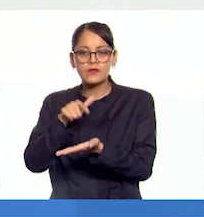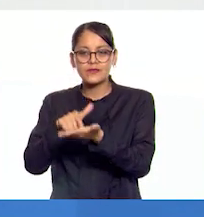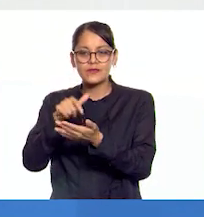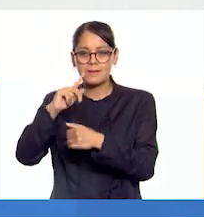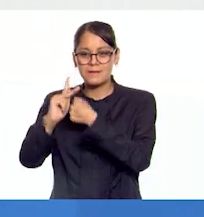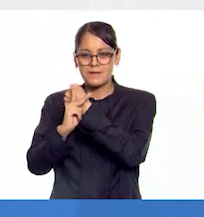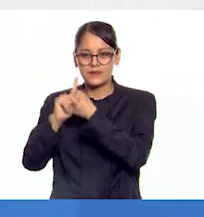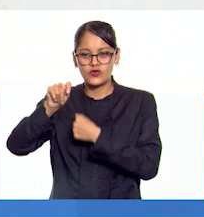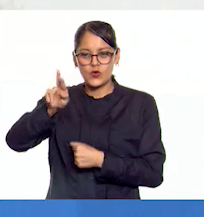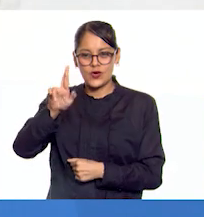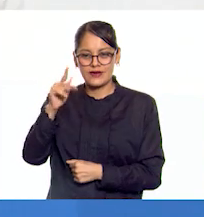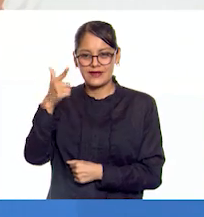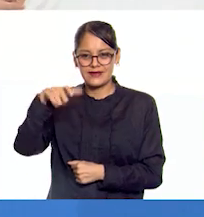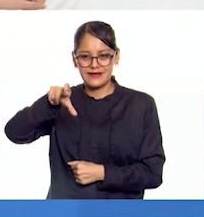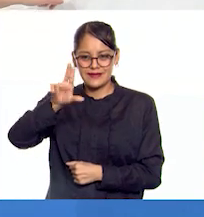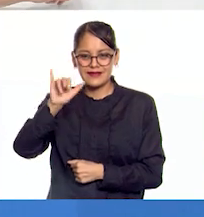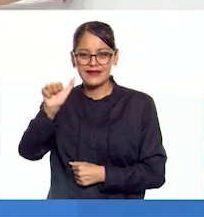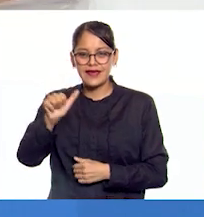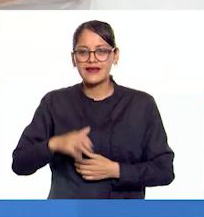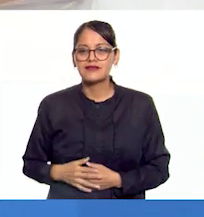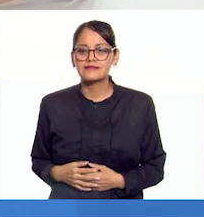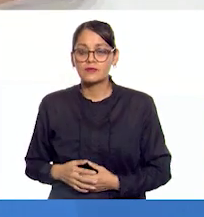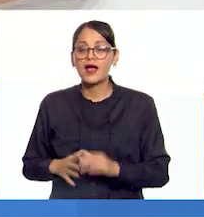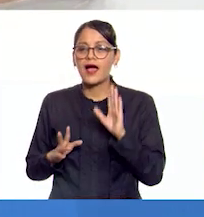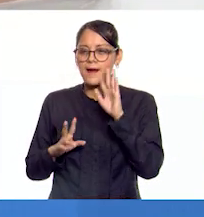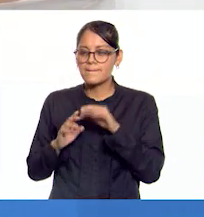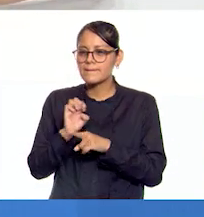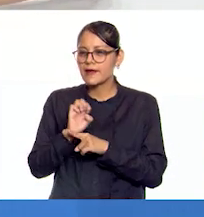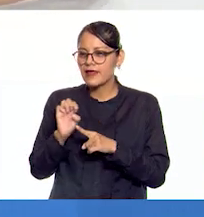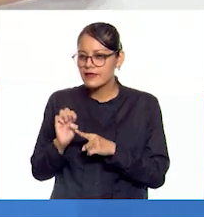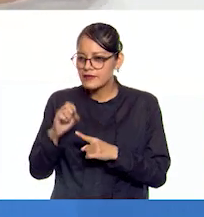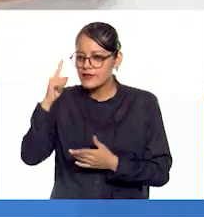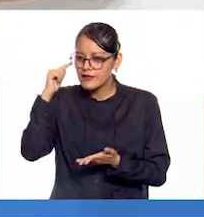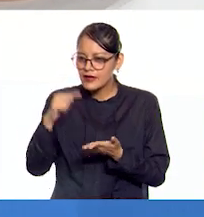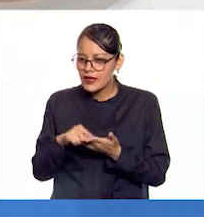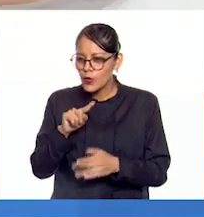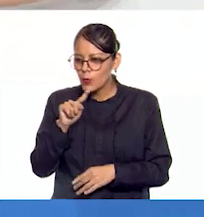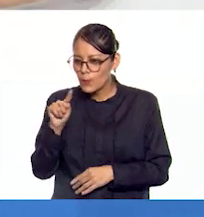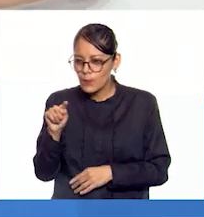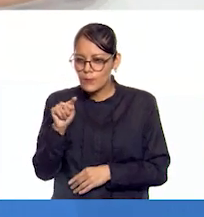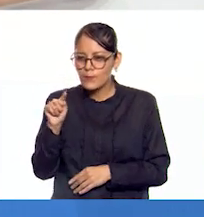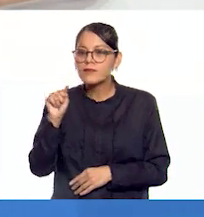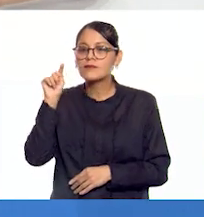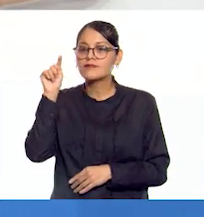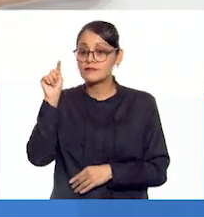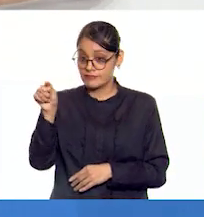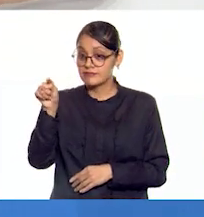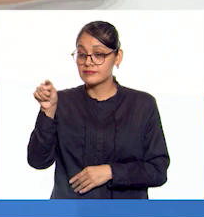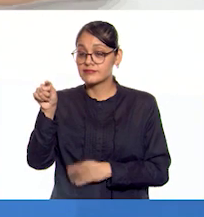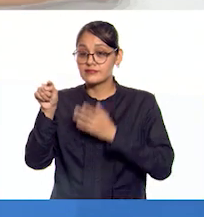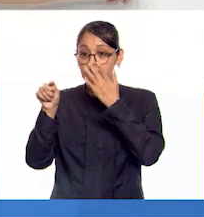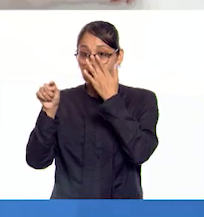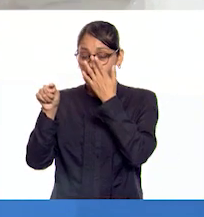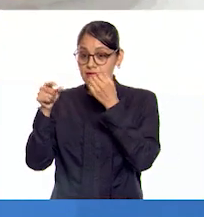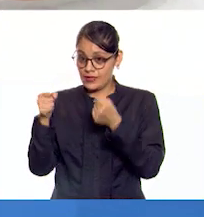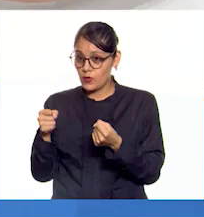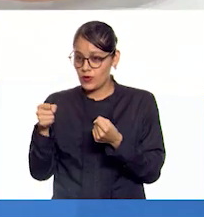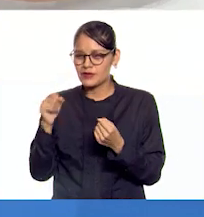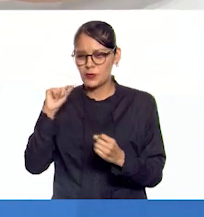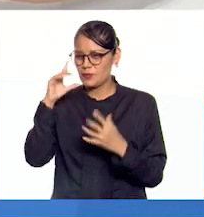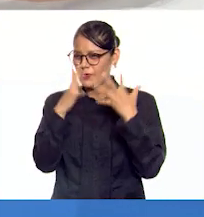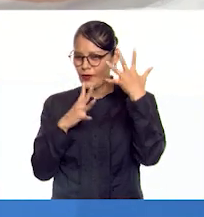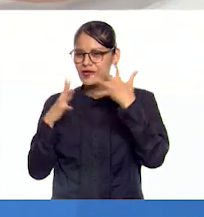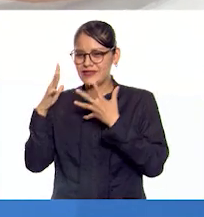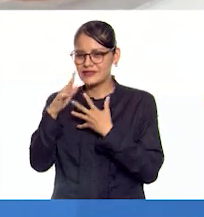Muy bien, Jenny. ¿Dónde está? ¿Dónde la puedes ubicar? Entonces, estaba por aquí. ¿Correcto? ¿Segura? Cuando andó muy norteada.